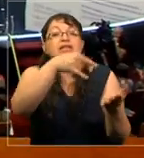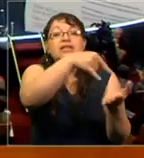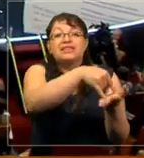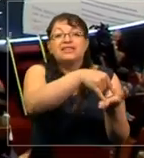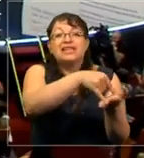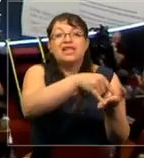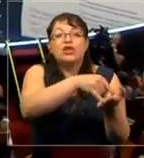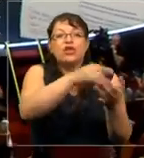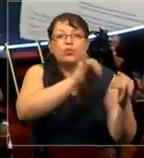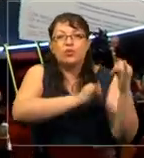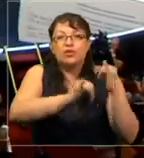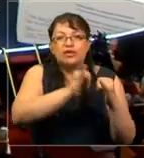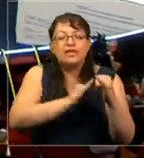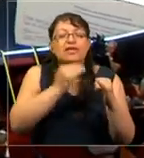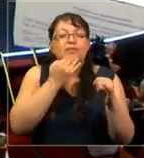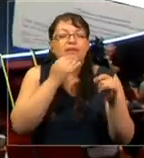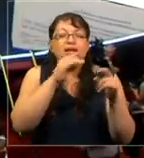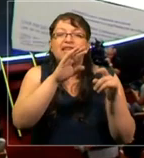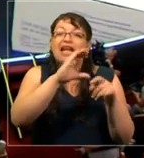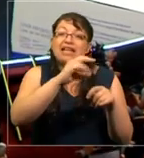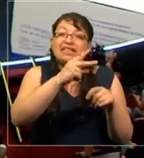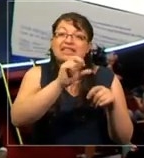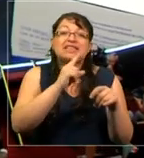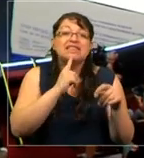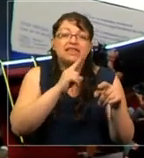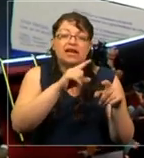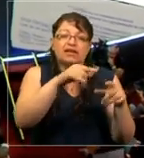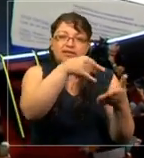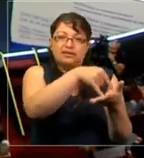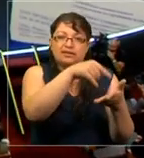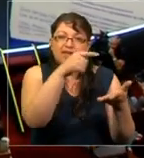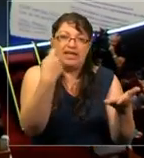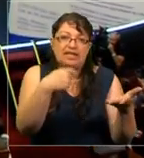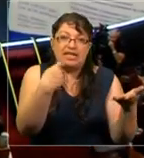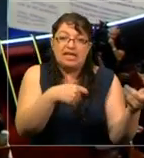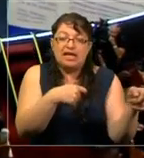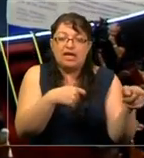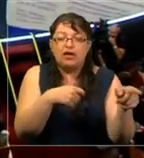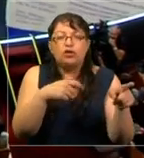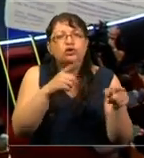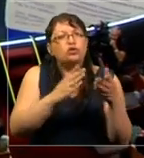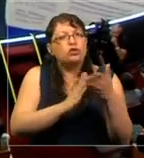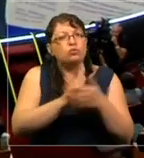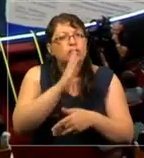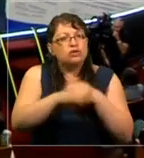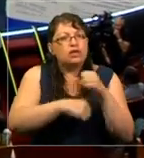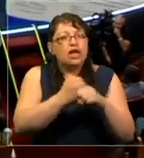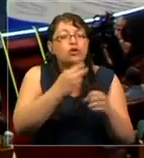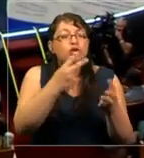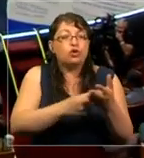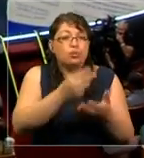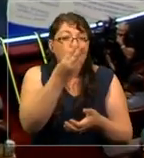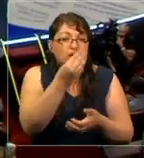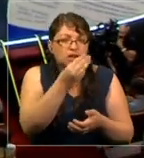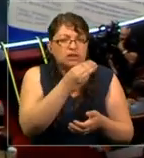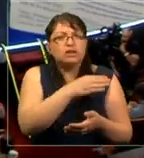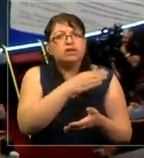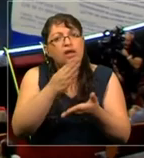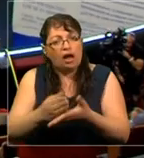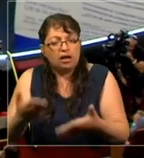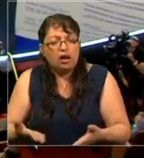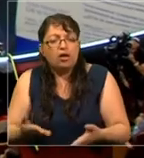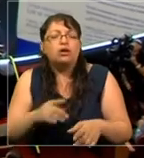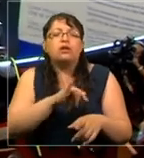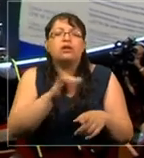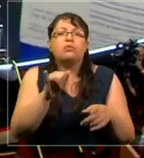y el chat de los senadores. Senador Virtual empezó en el 2003 y todavía se usa. Y el chat de los senadores